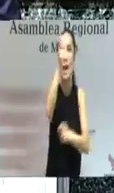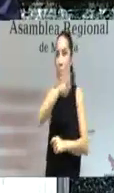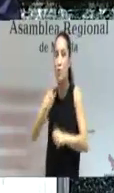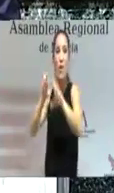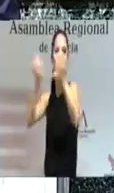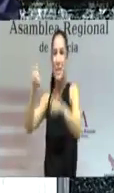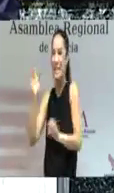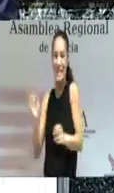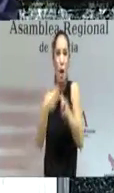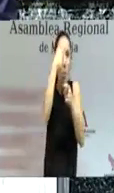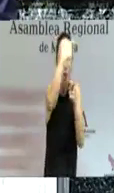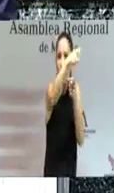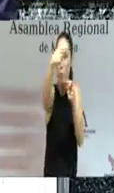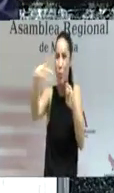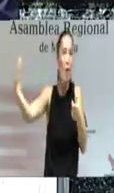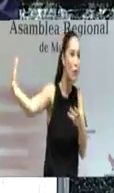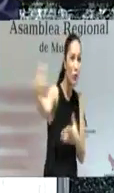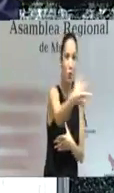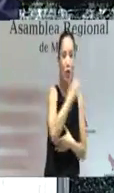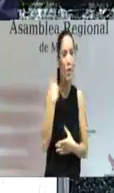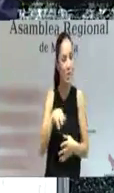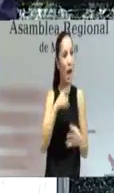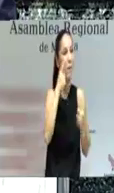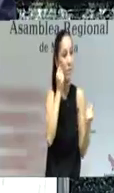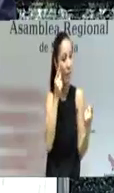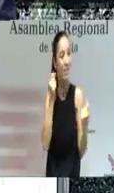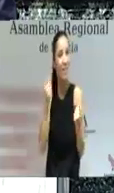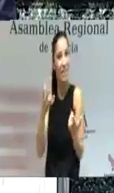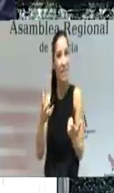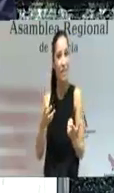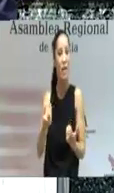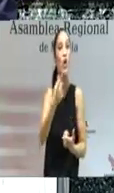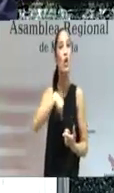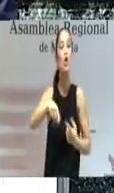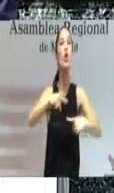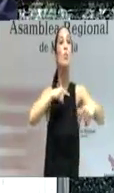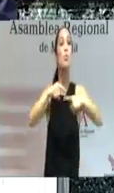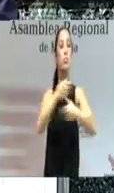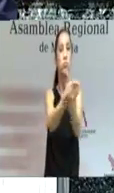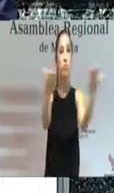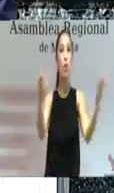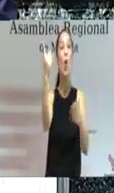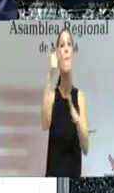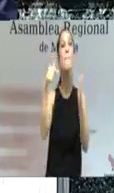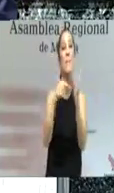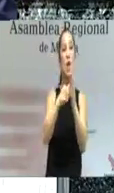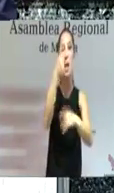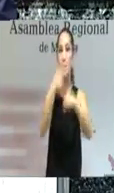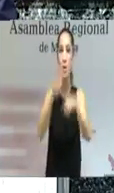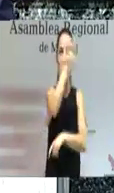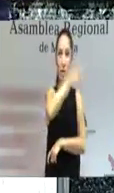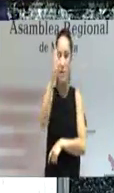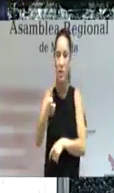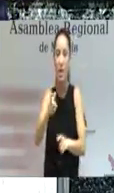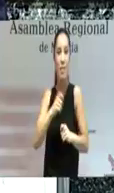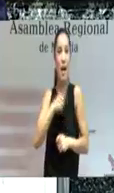cada pueblo de esta región. Los resultados de gobernar para un millón y medio de personas hacen que hoy hayamos avanzado